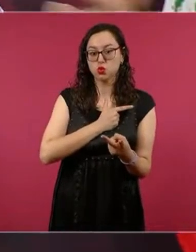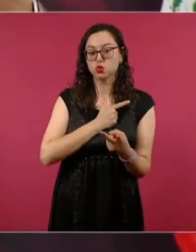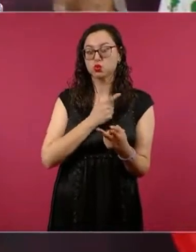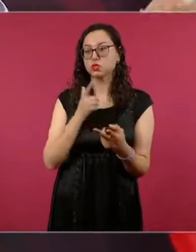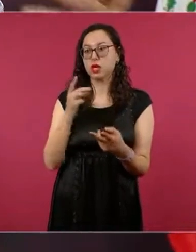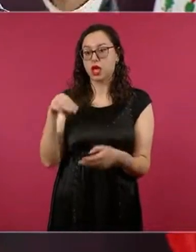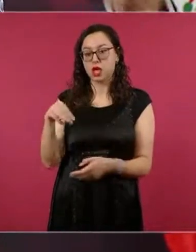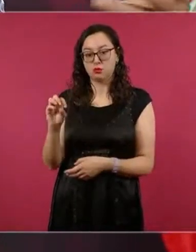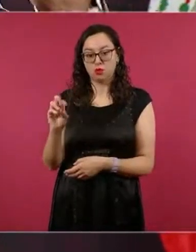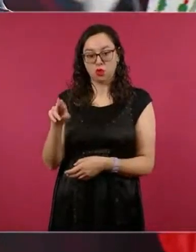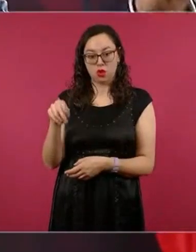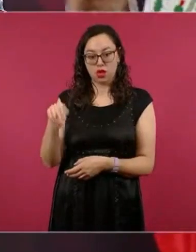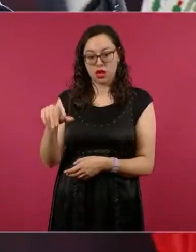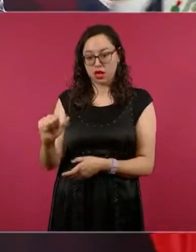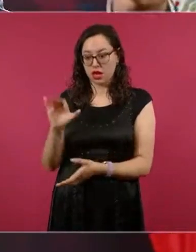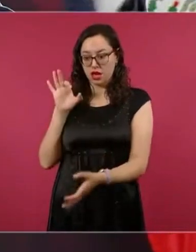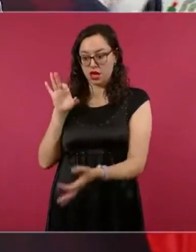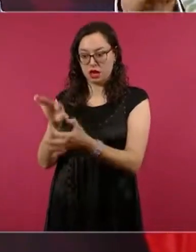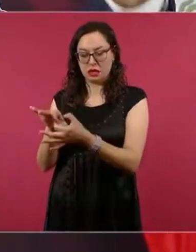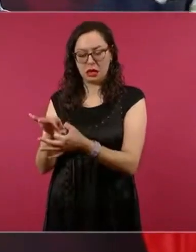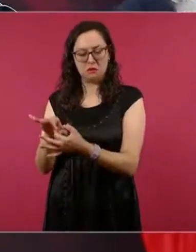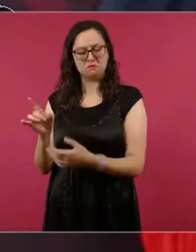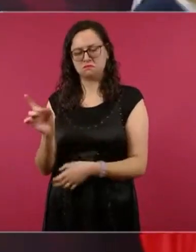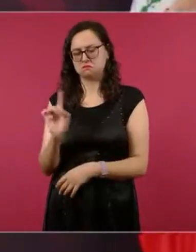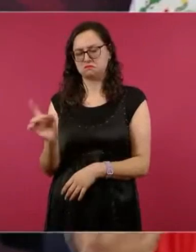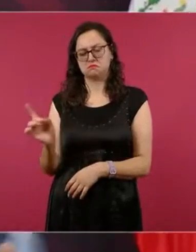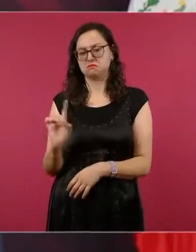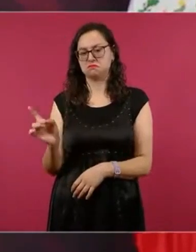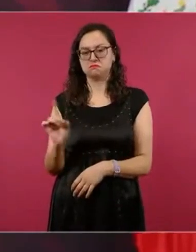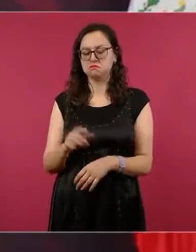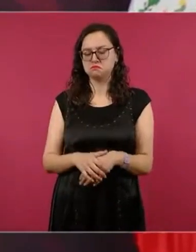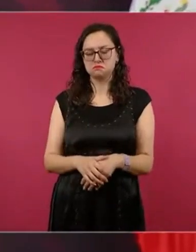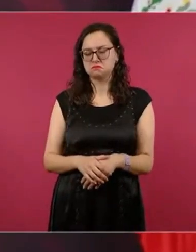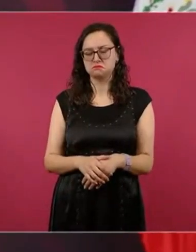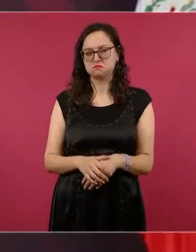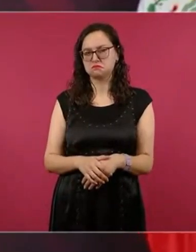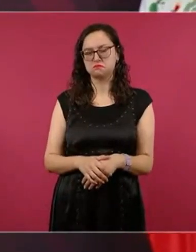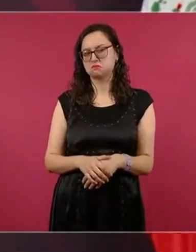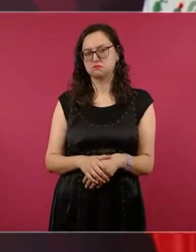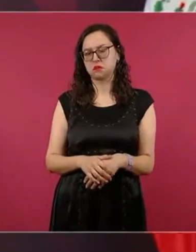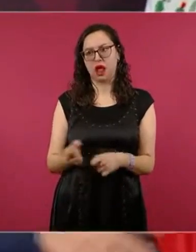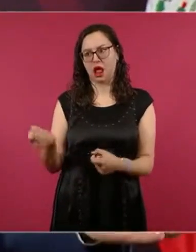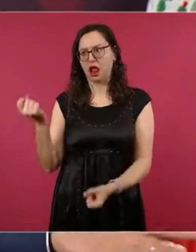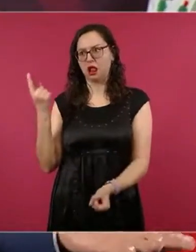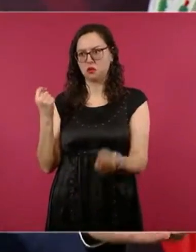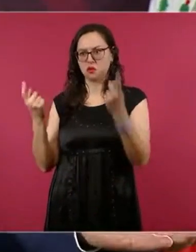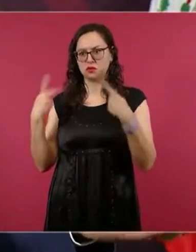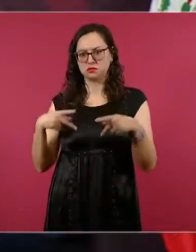de la transformación, sino